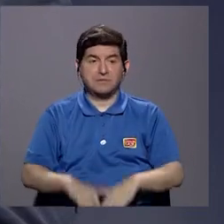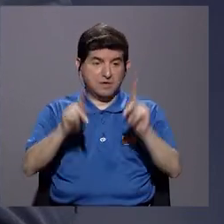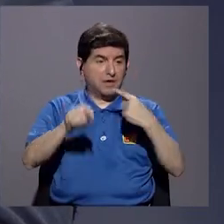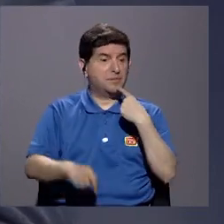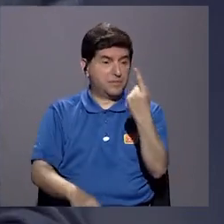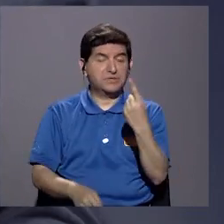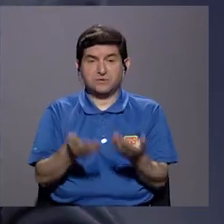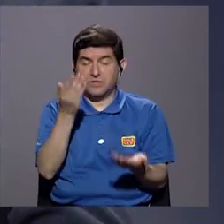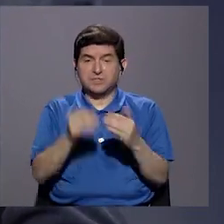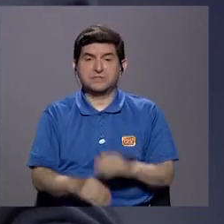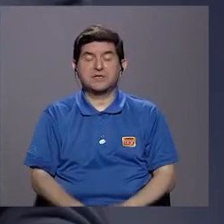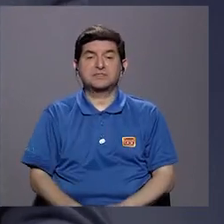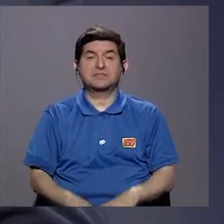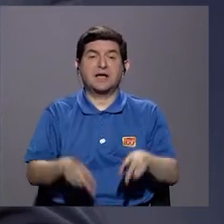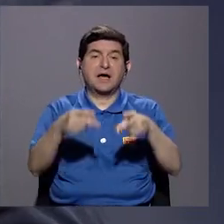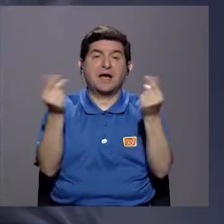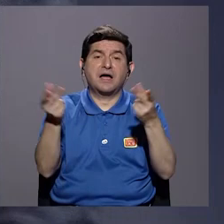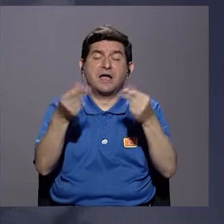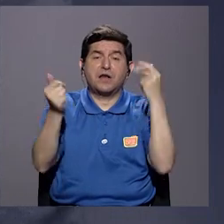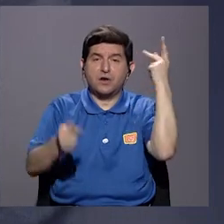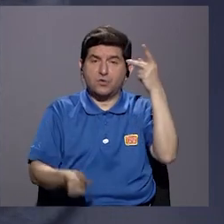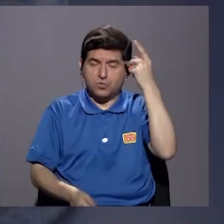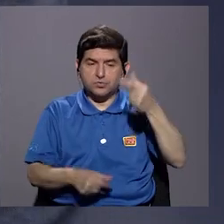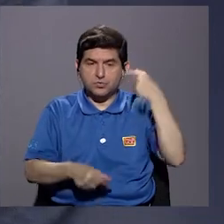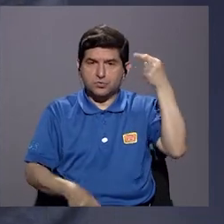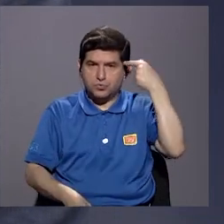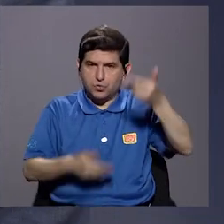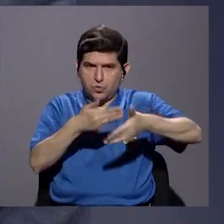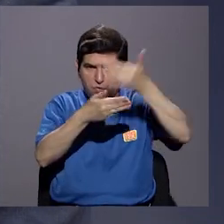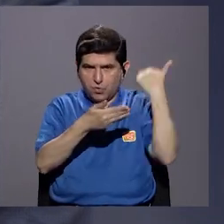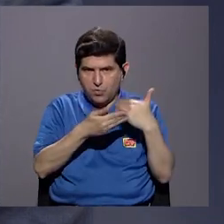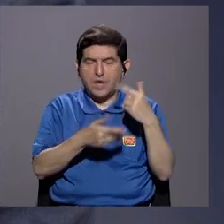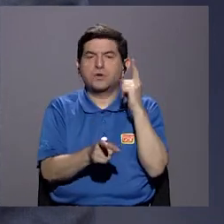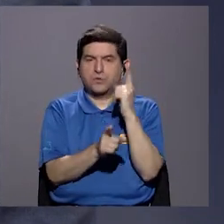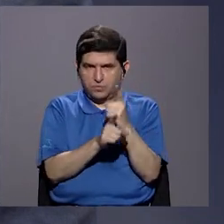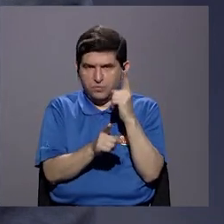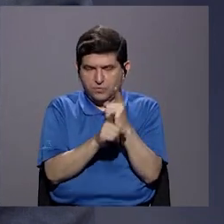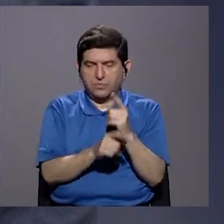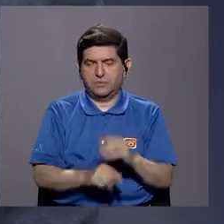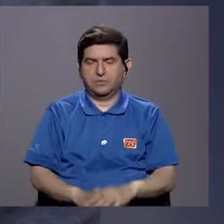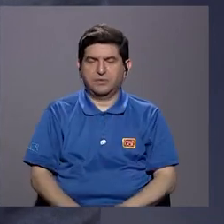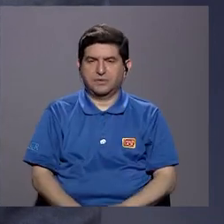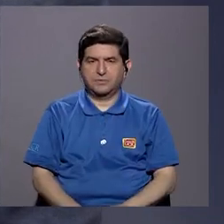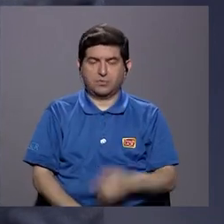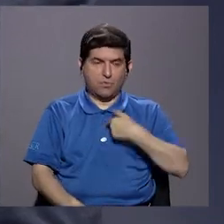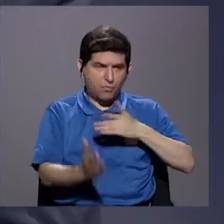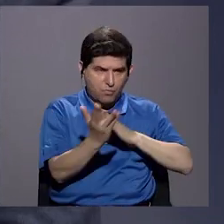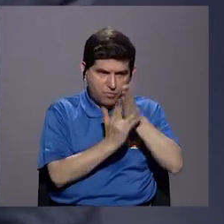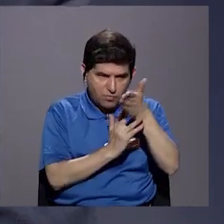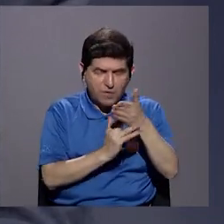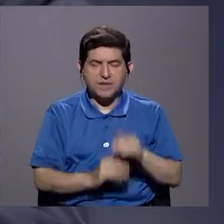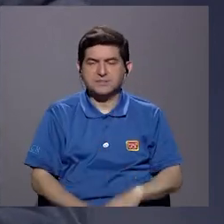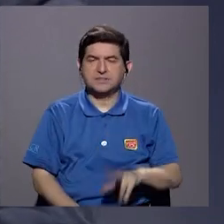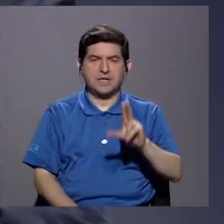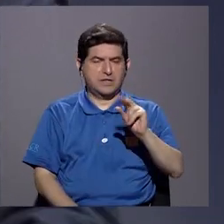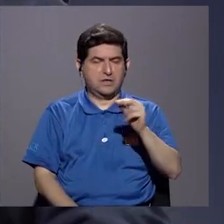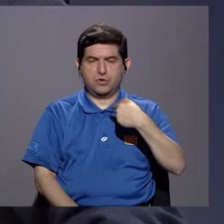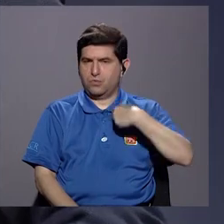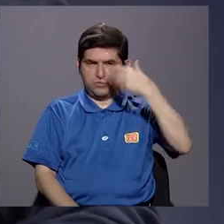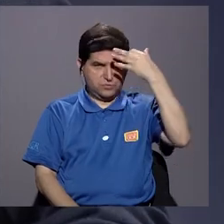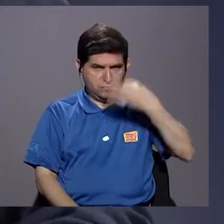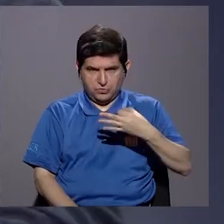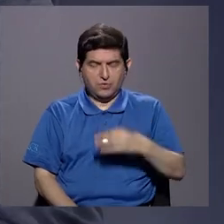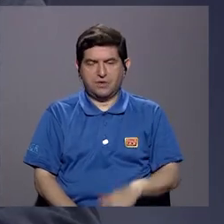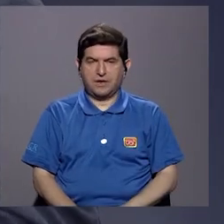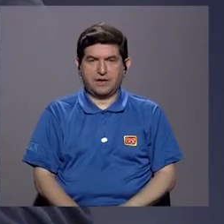gente hay que decirle, que fue, digamos, el costo político que hubo que asumir en la administración anterior, que fue el correcto, porque uno cuando accede a estos cargos no accede, yo